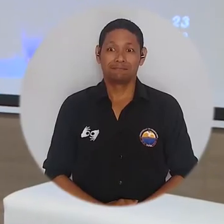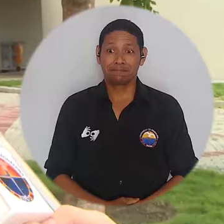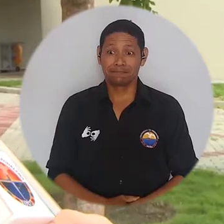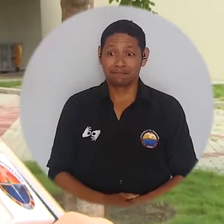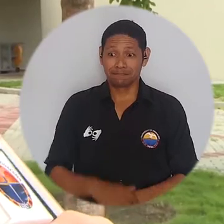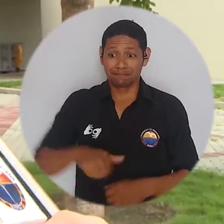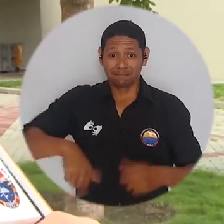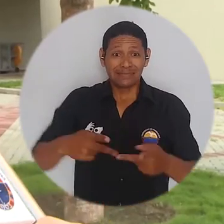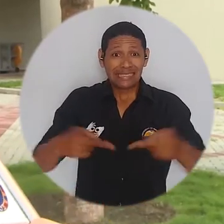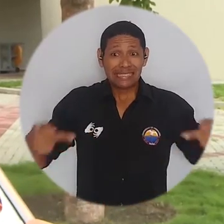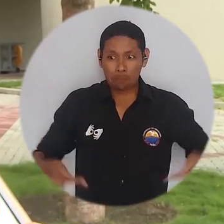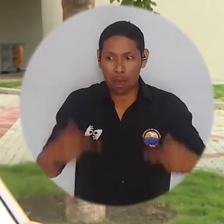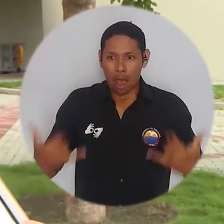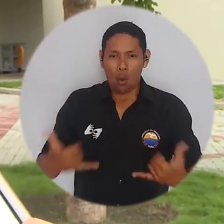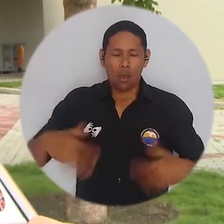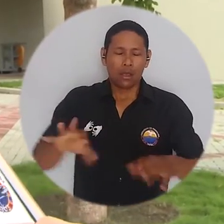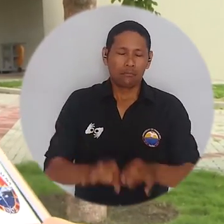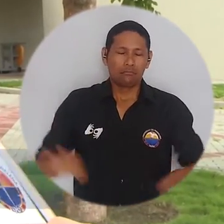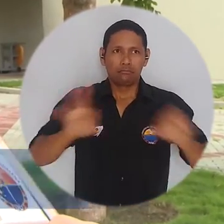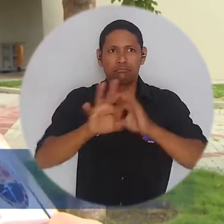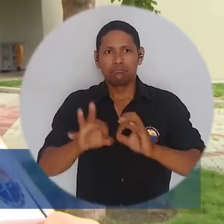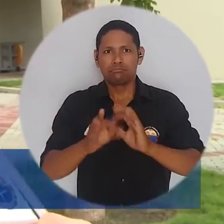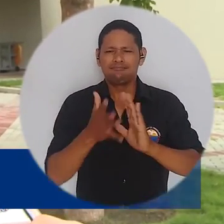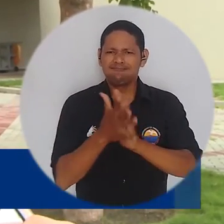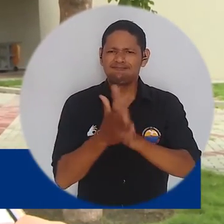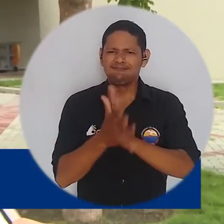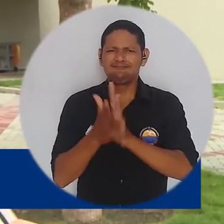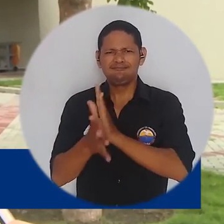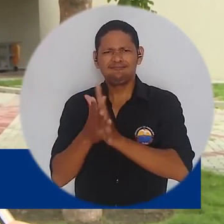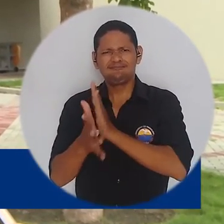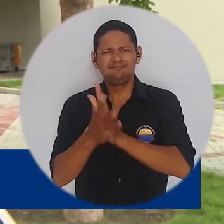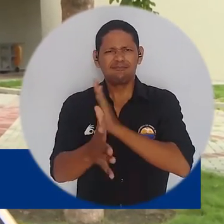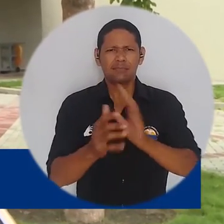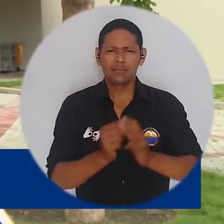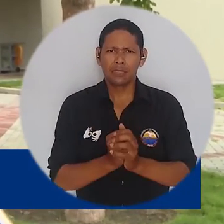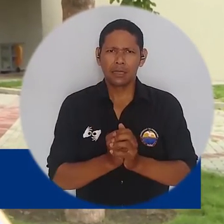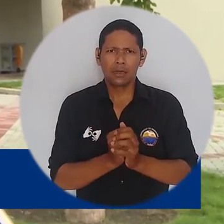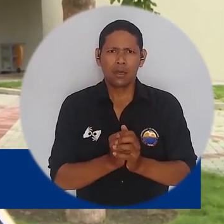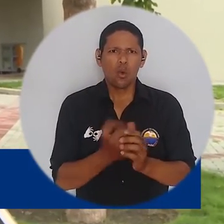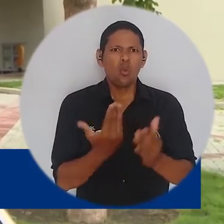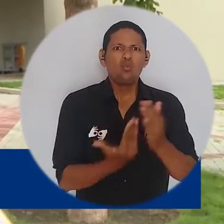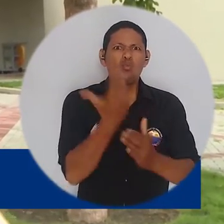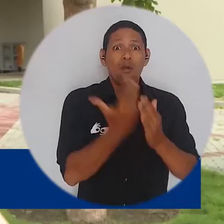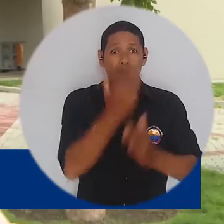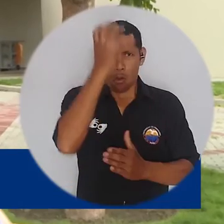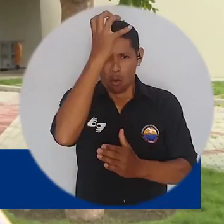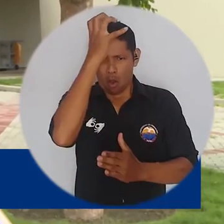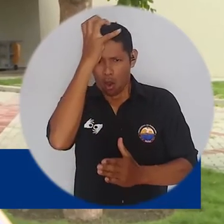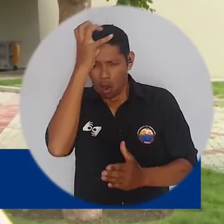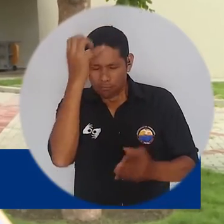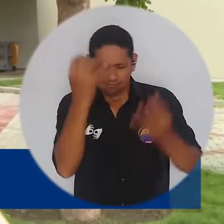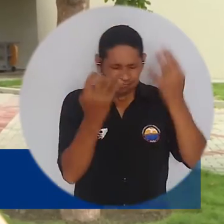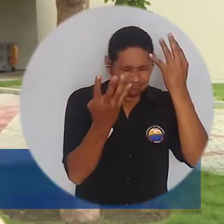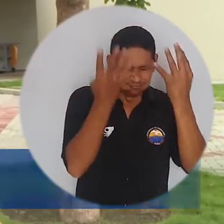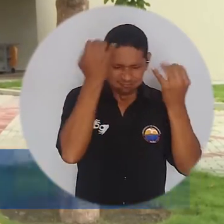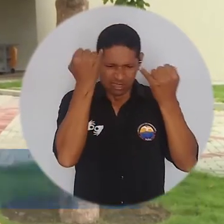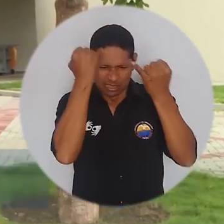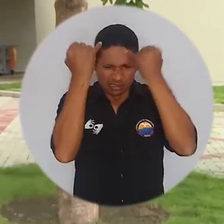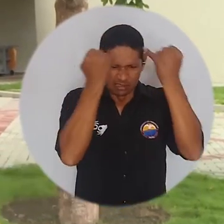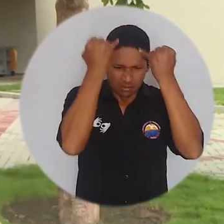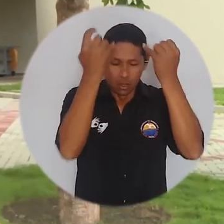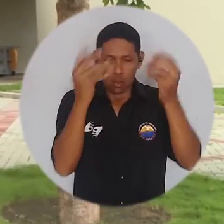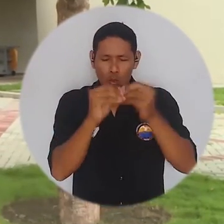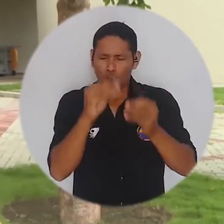Bueno, la verdad este tipo de espacios son propicios para la información, para crear nuevo conocimiento,